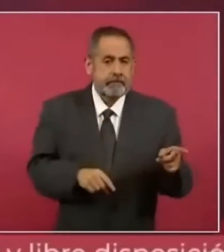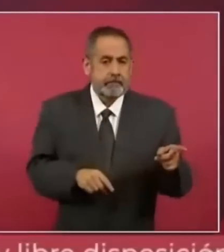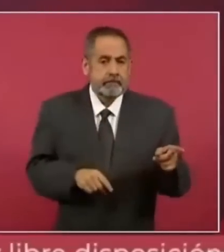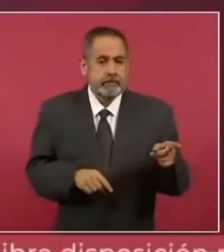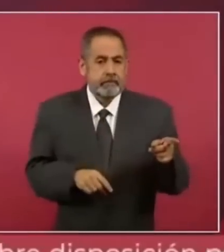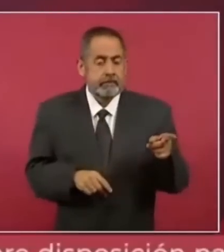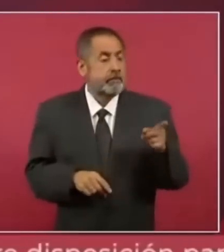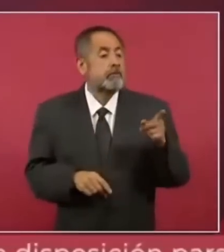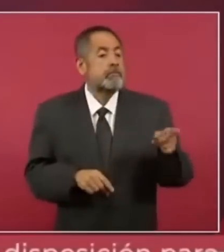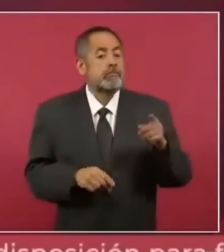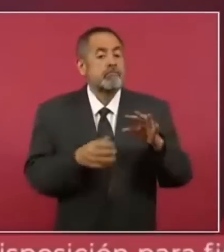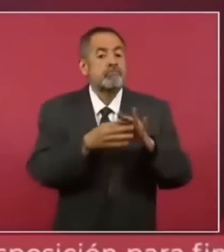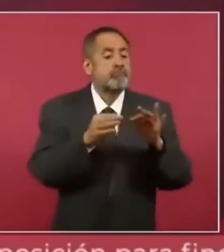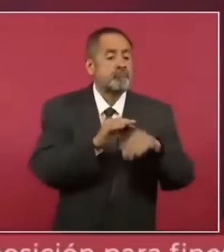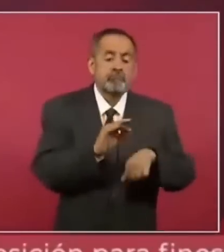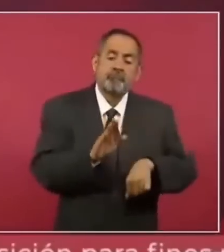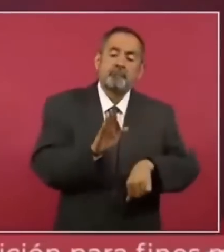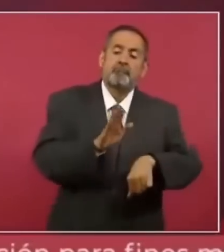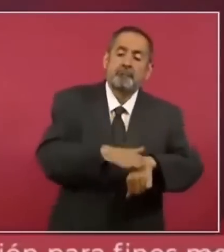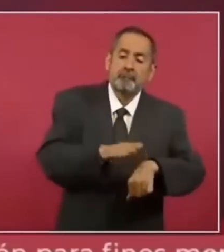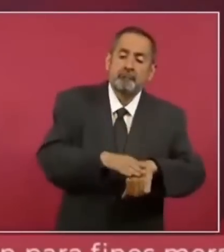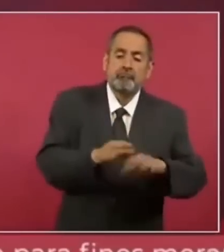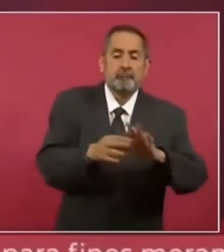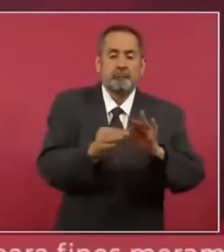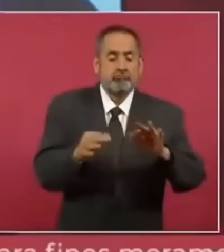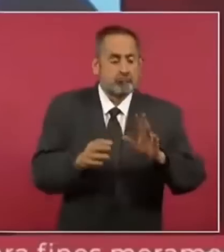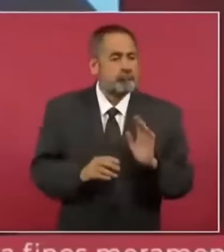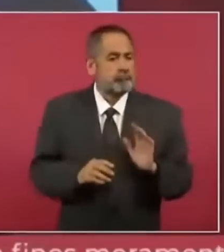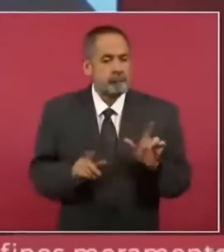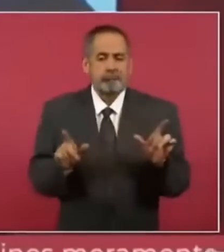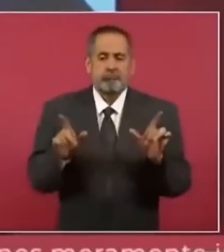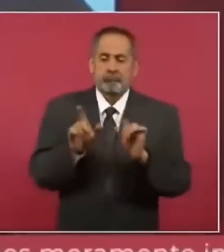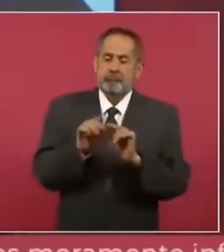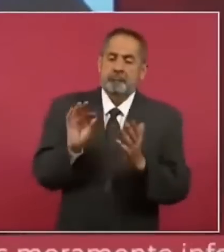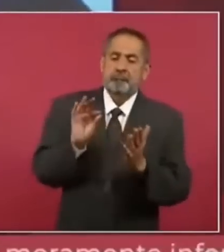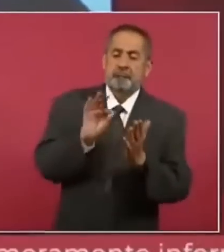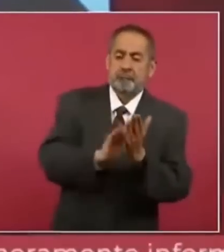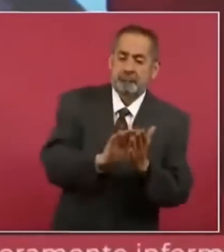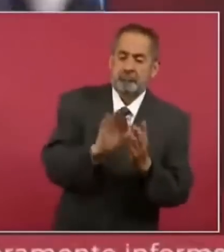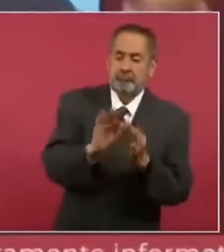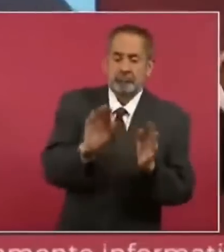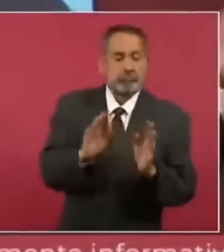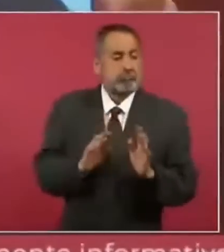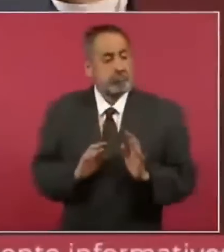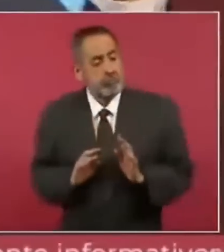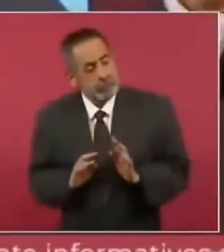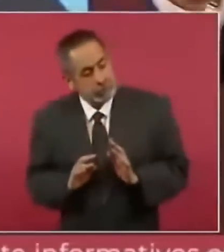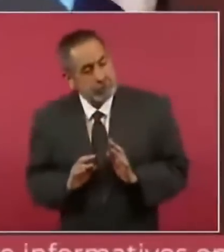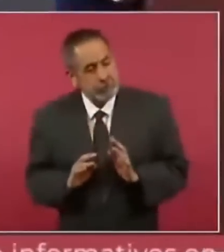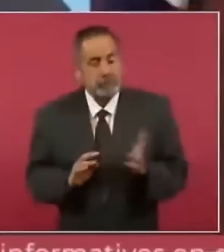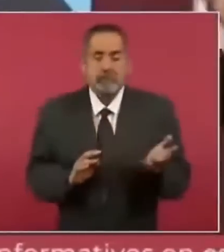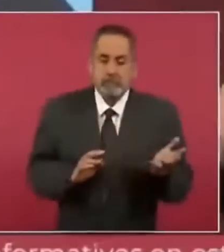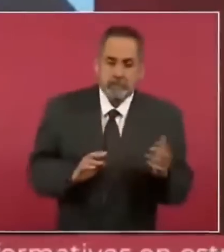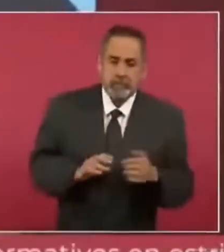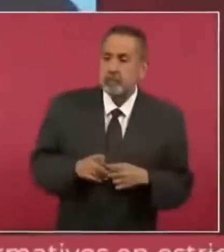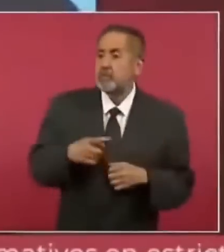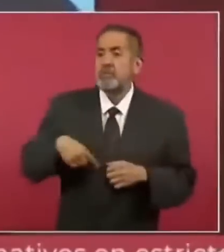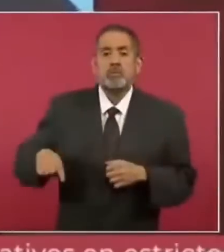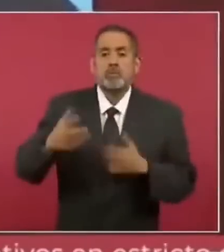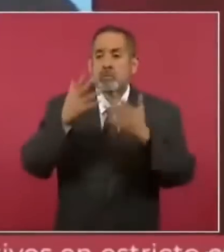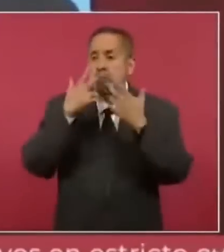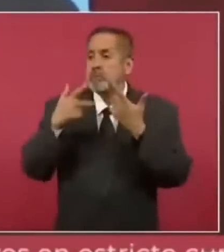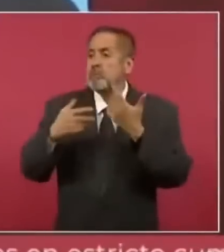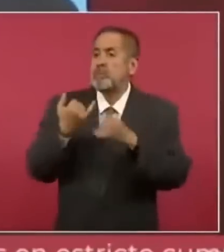observación, acuesto de que ante un vacío de información